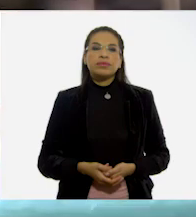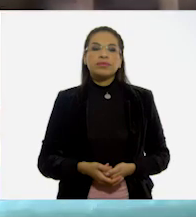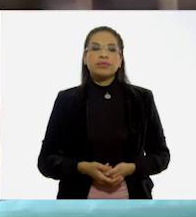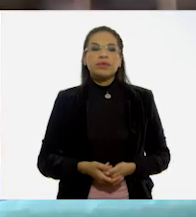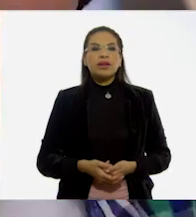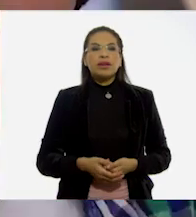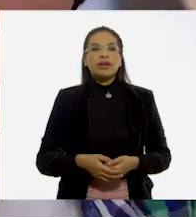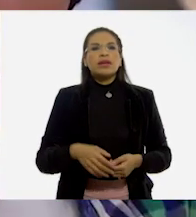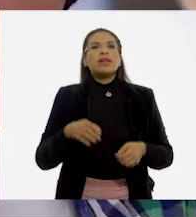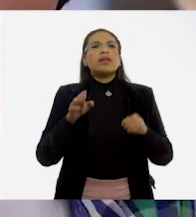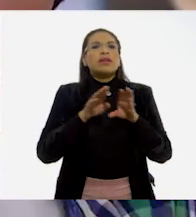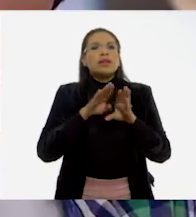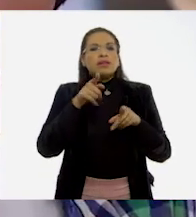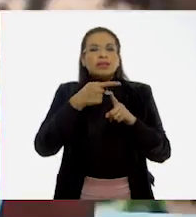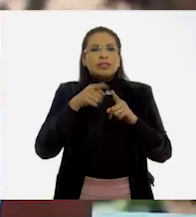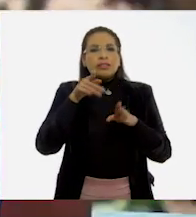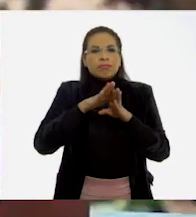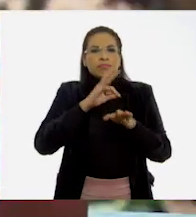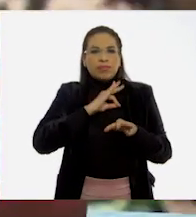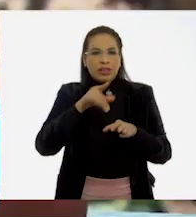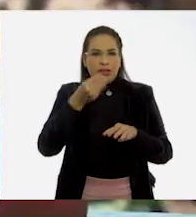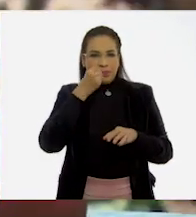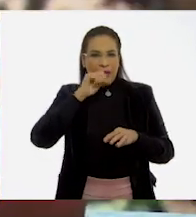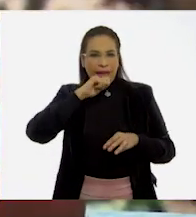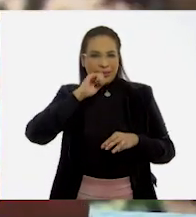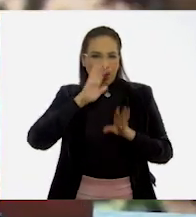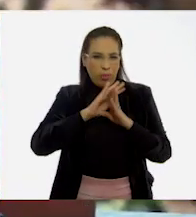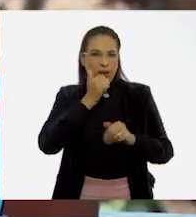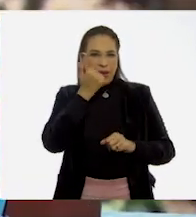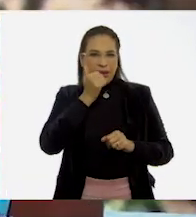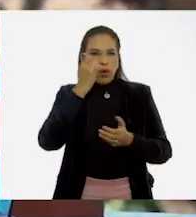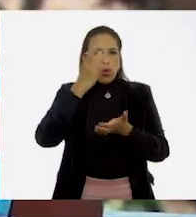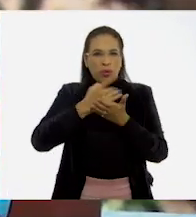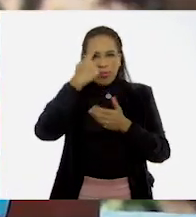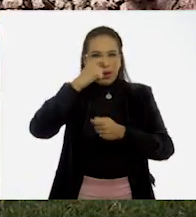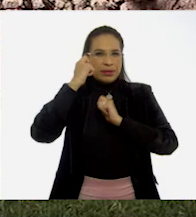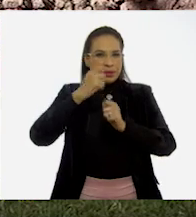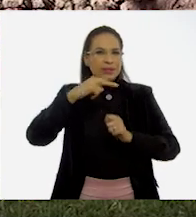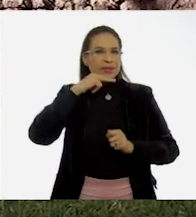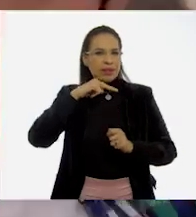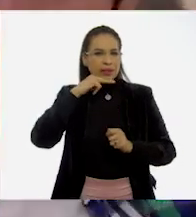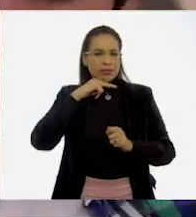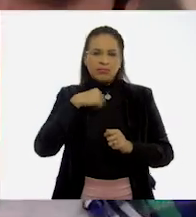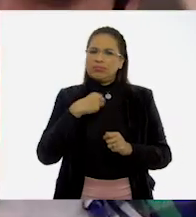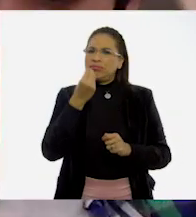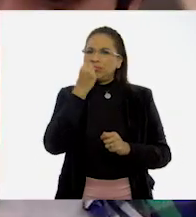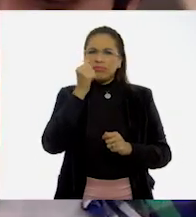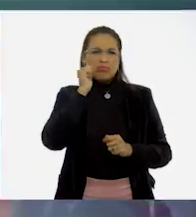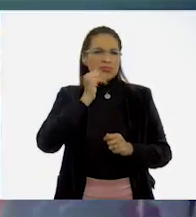¿Colocaña no es solo para las piñatas, se me olvidan? En Mongo la comemos mucho. ¿Quieres?